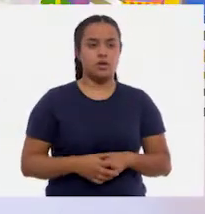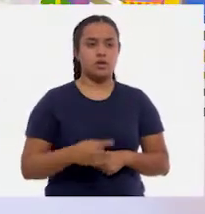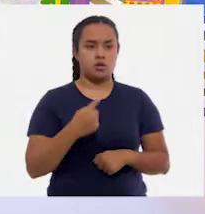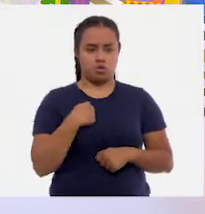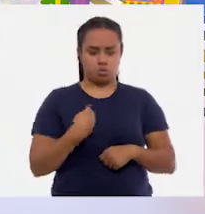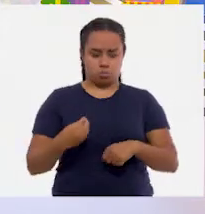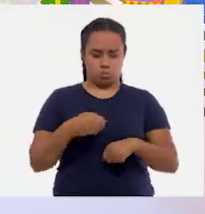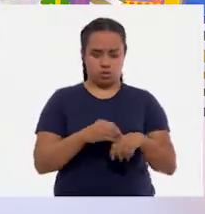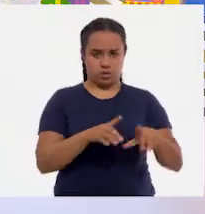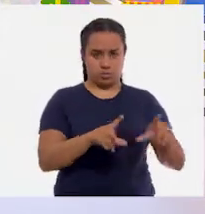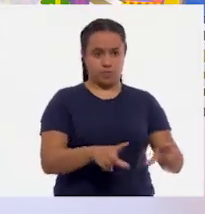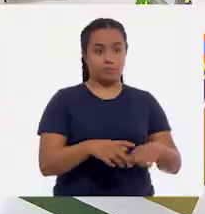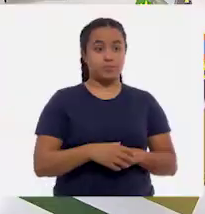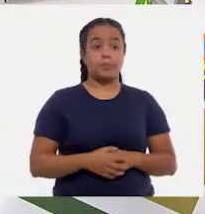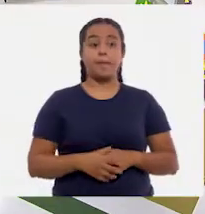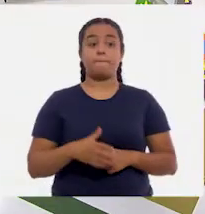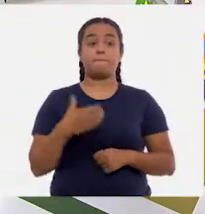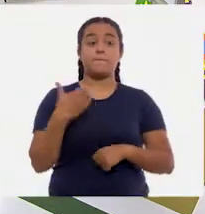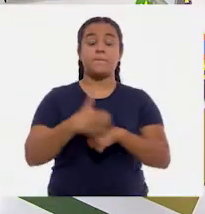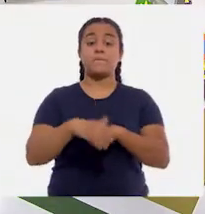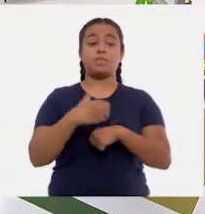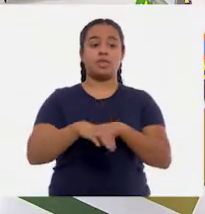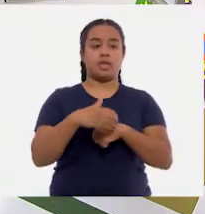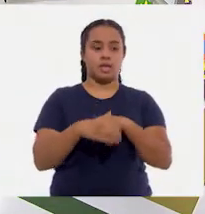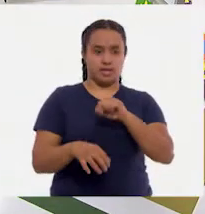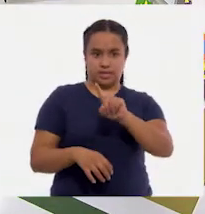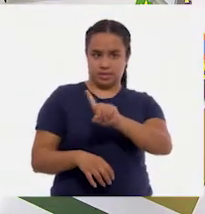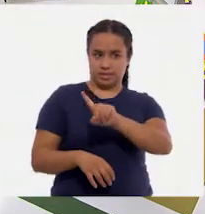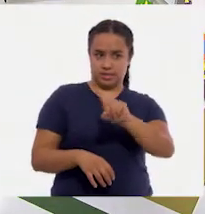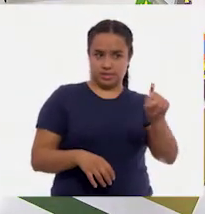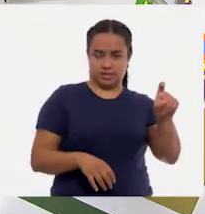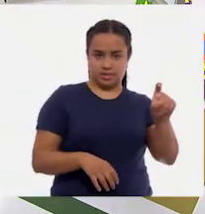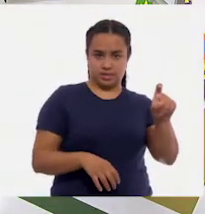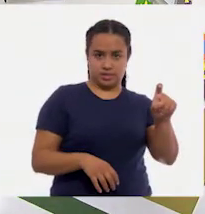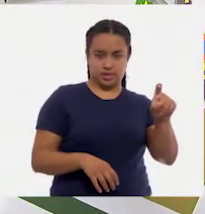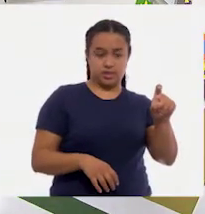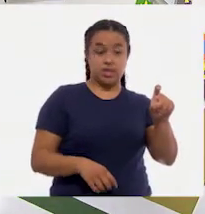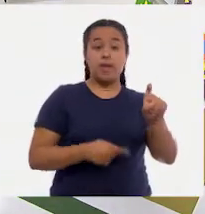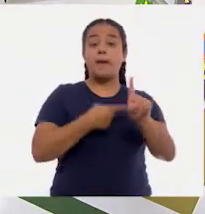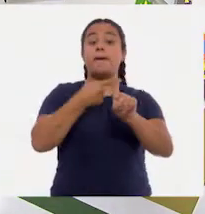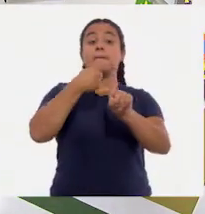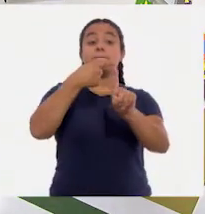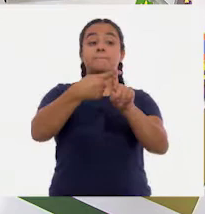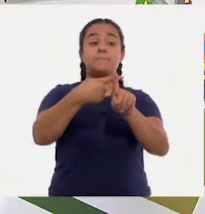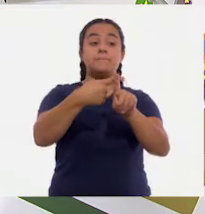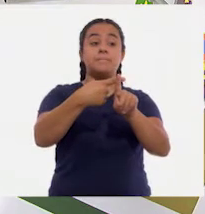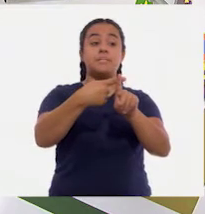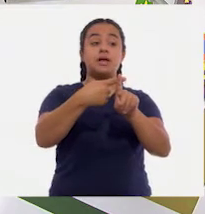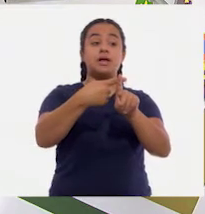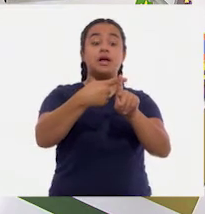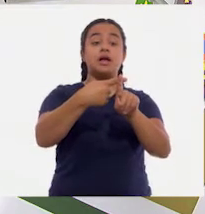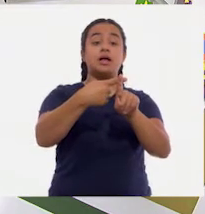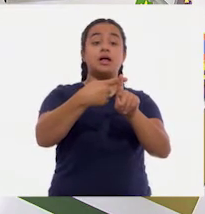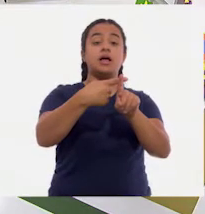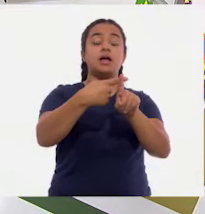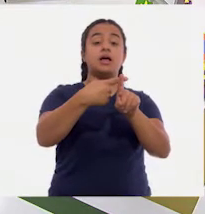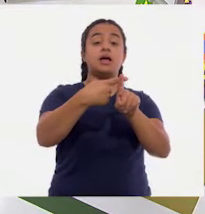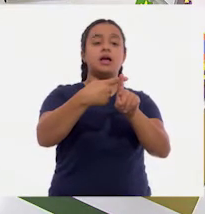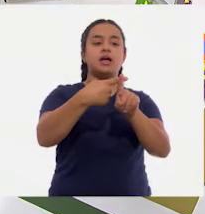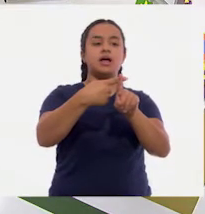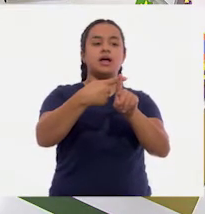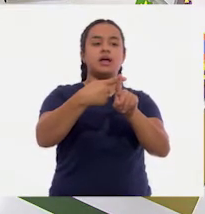aquí abajo. Tengo el número cien. A cien le voy a sumar la cantidad